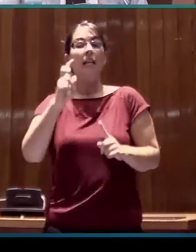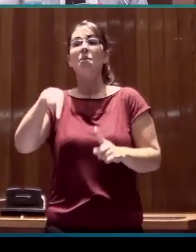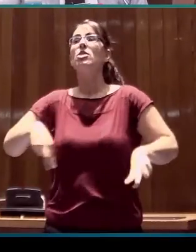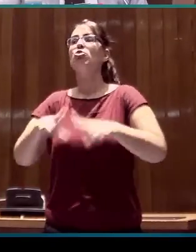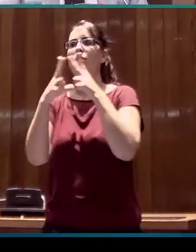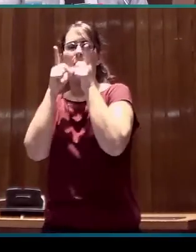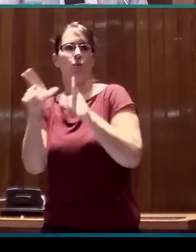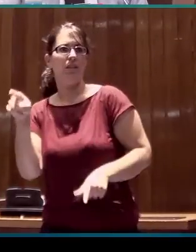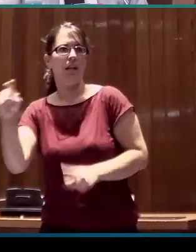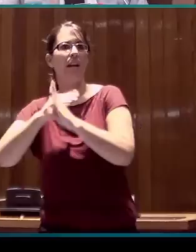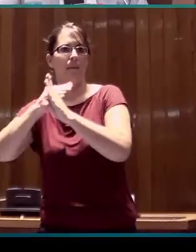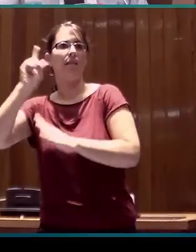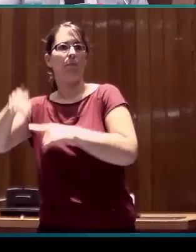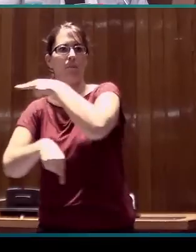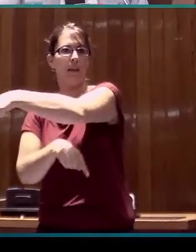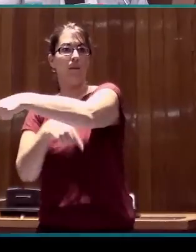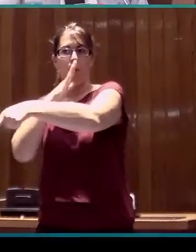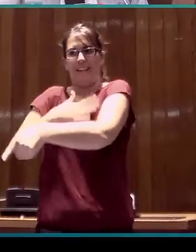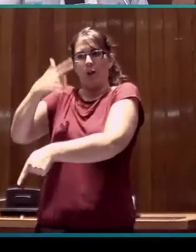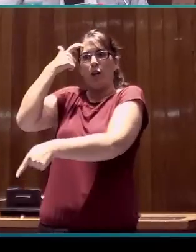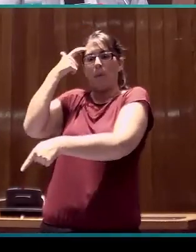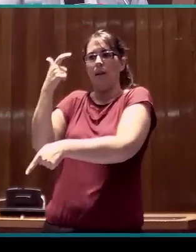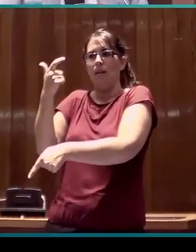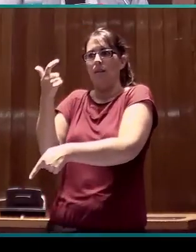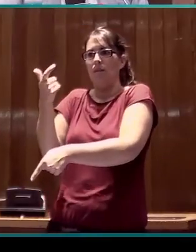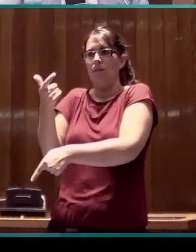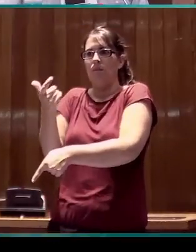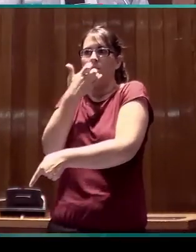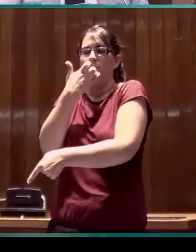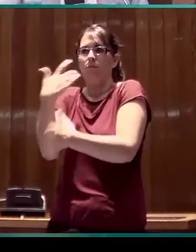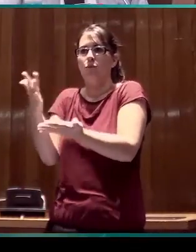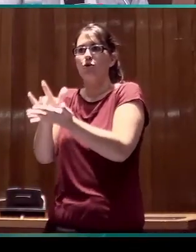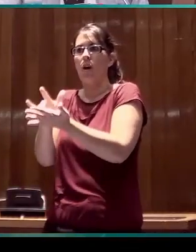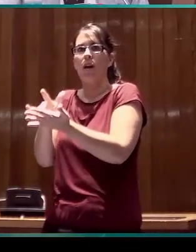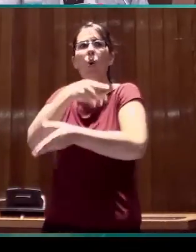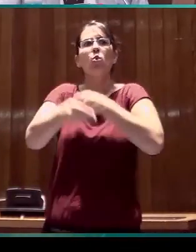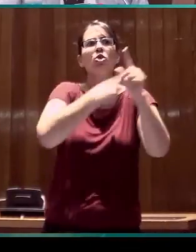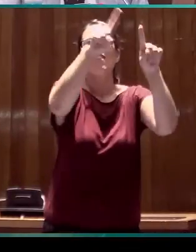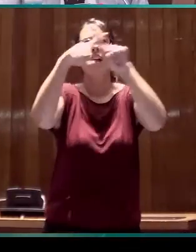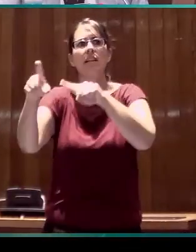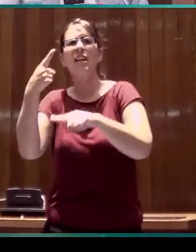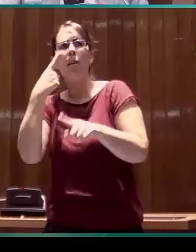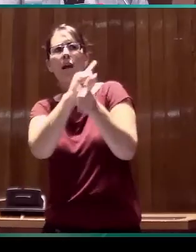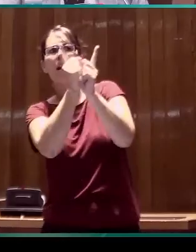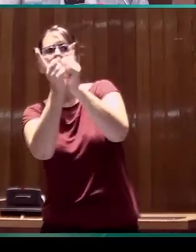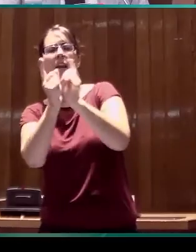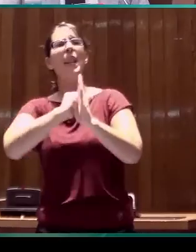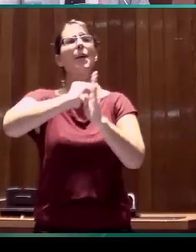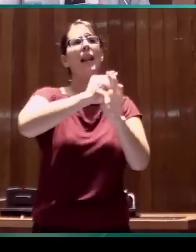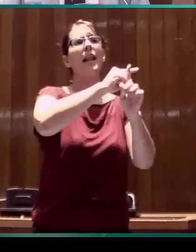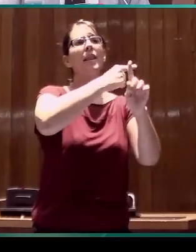porque queremos también saber qué variación existe respecto a los usos de la comunidad.